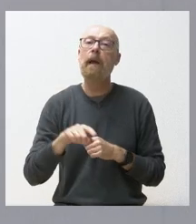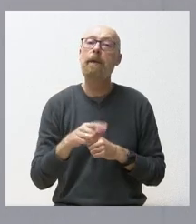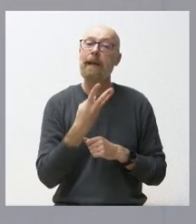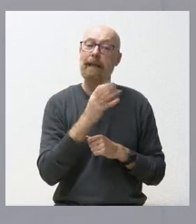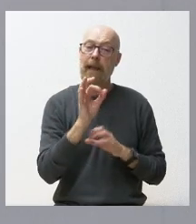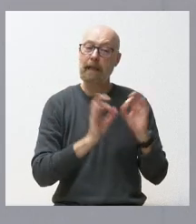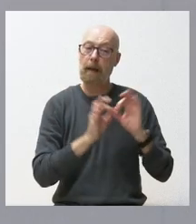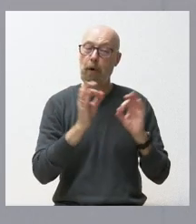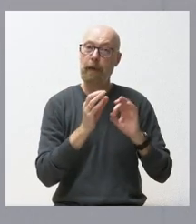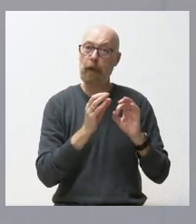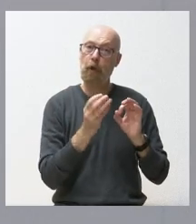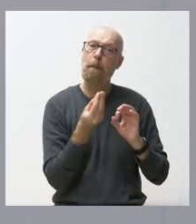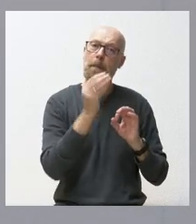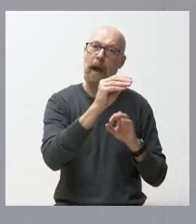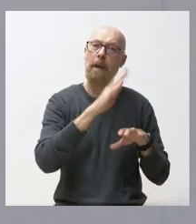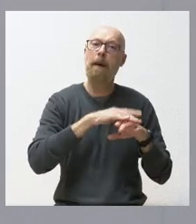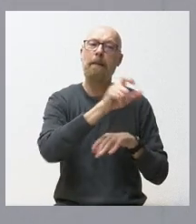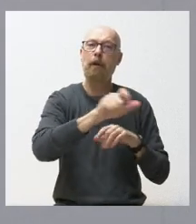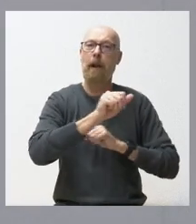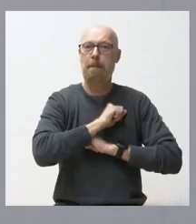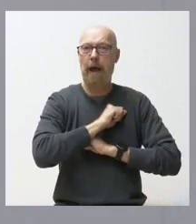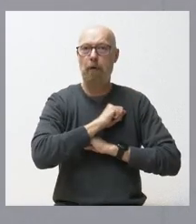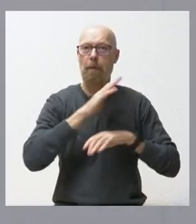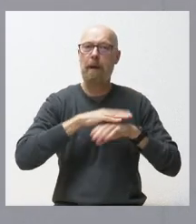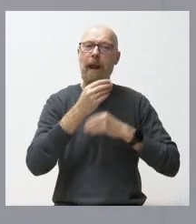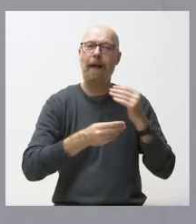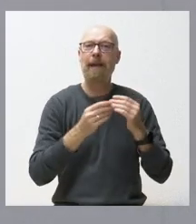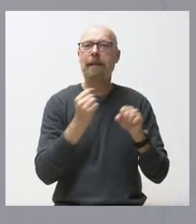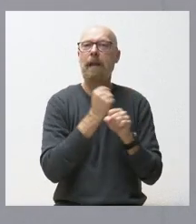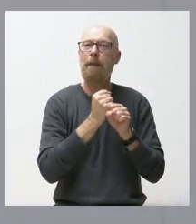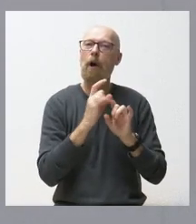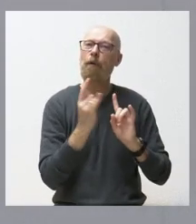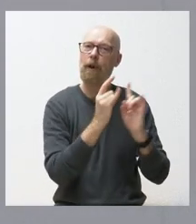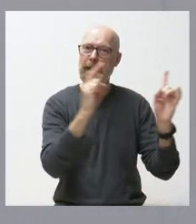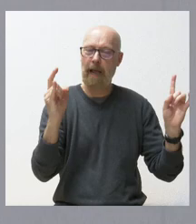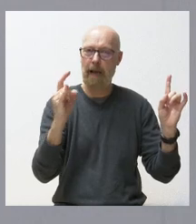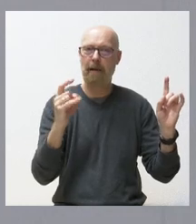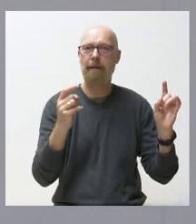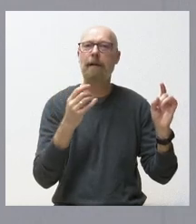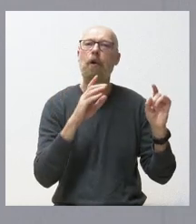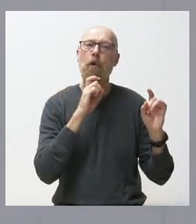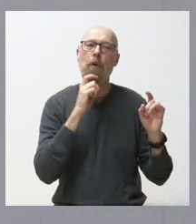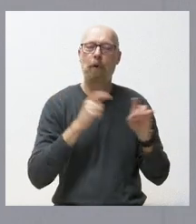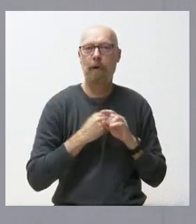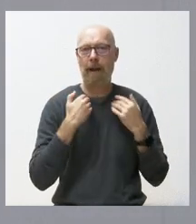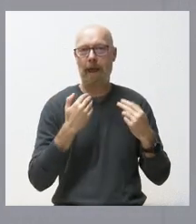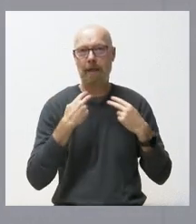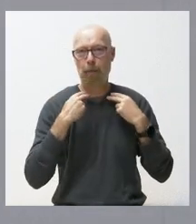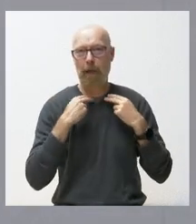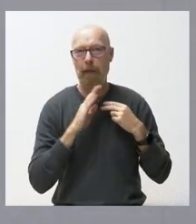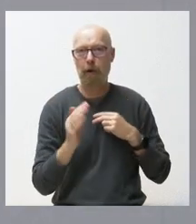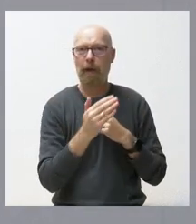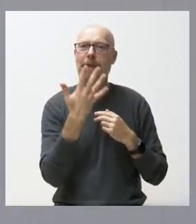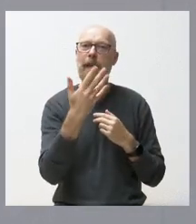contratación para desempleados para realizar trabajos forestales a través de las diputaciones. Y a esto se destinan 6,5 millones de euros. Incluyen las nueve